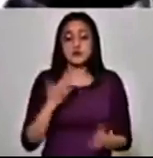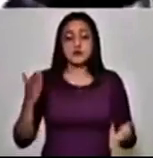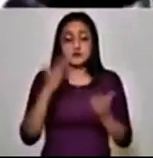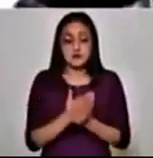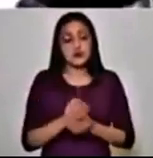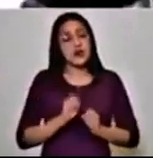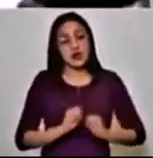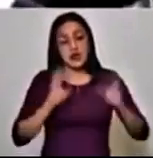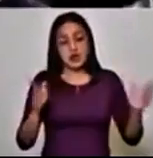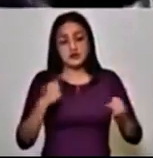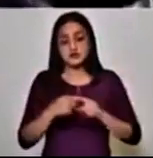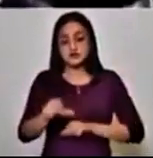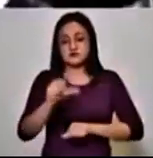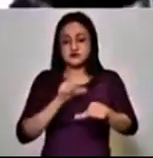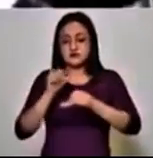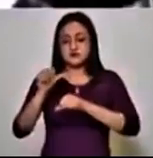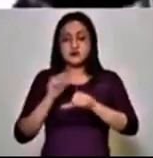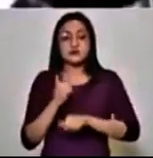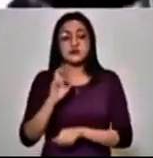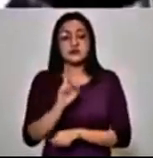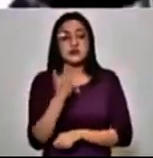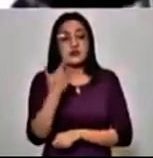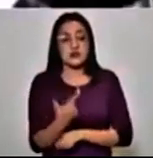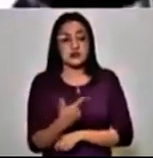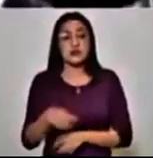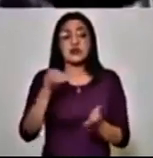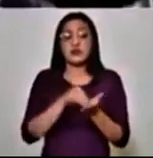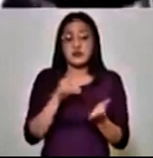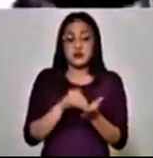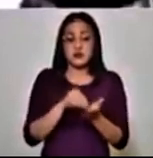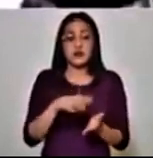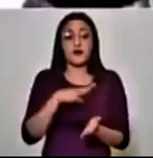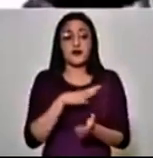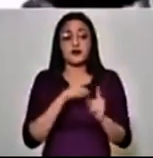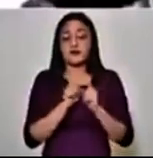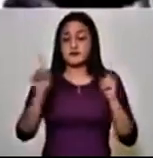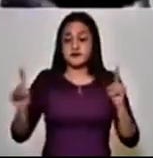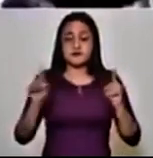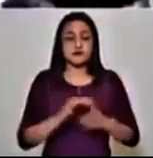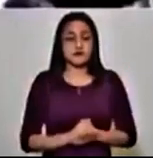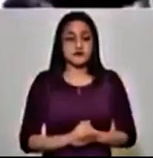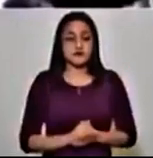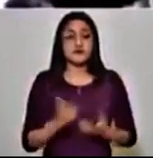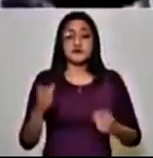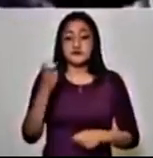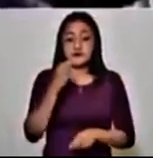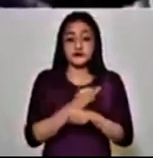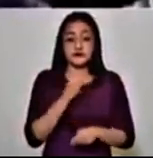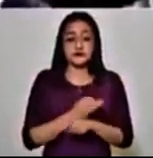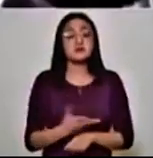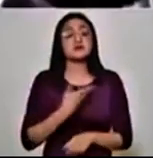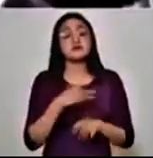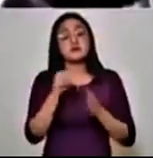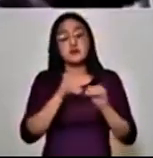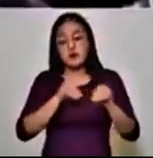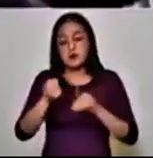obviamente de forma alternada, y el 37% se mantiene a distancia. Y estos datos se